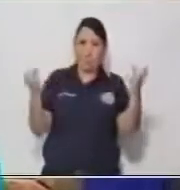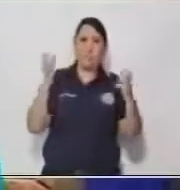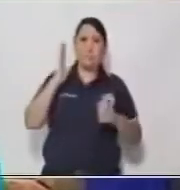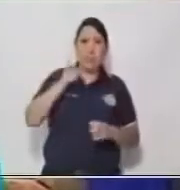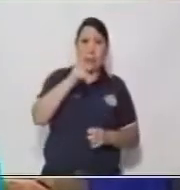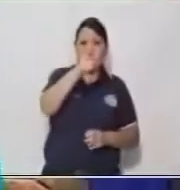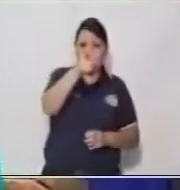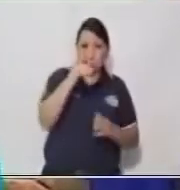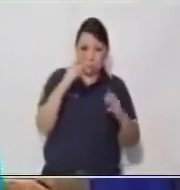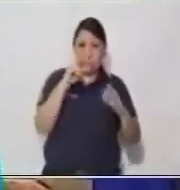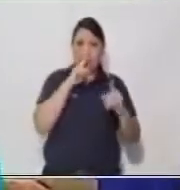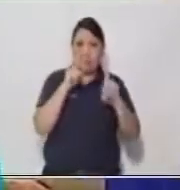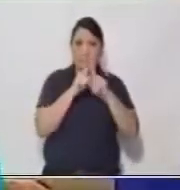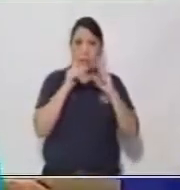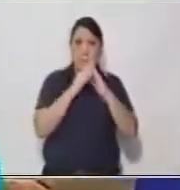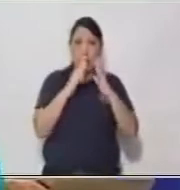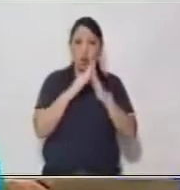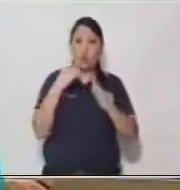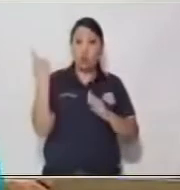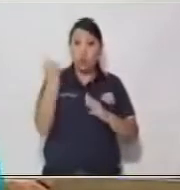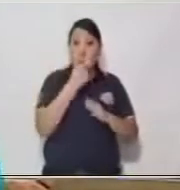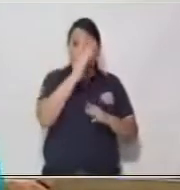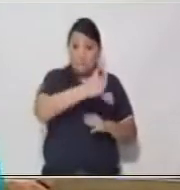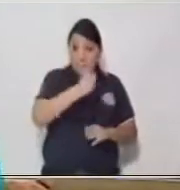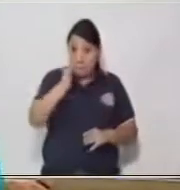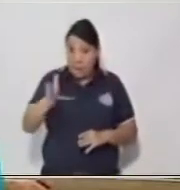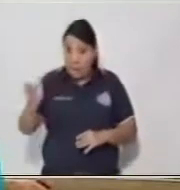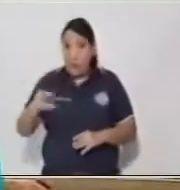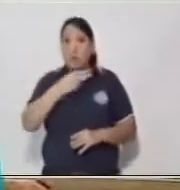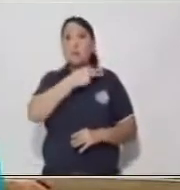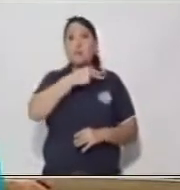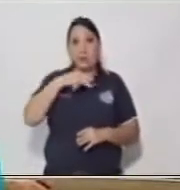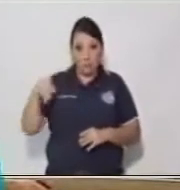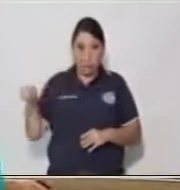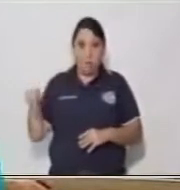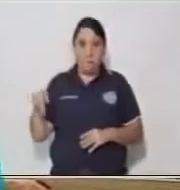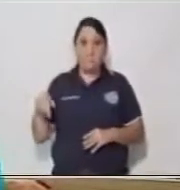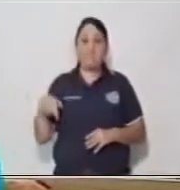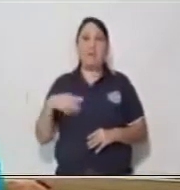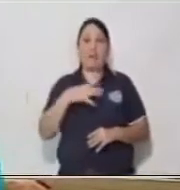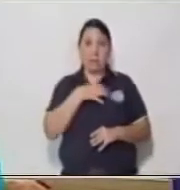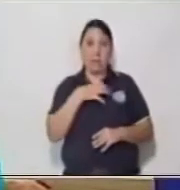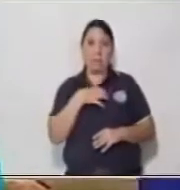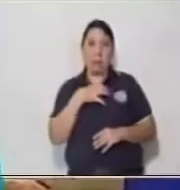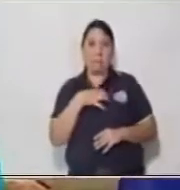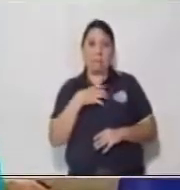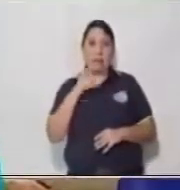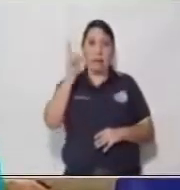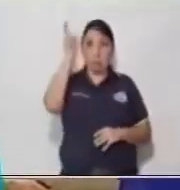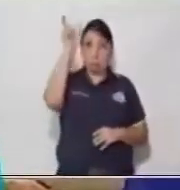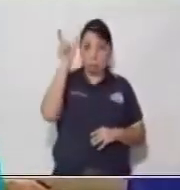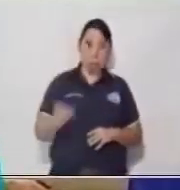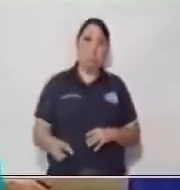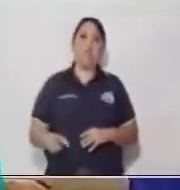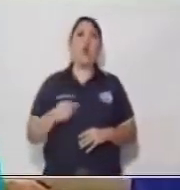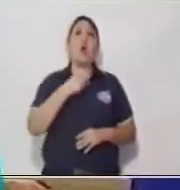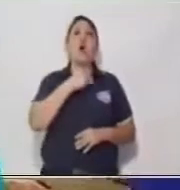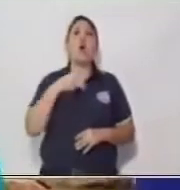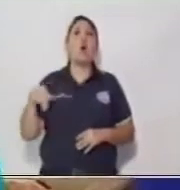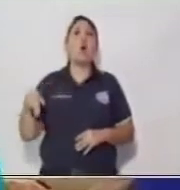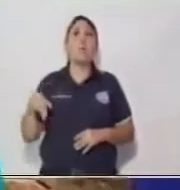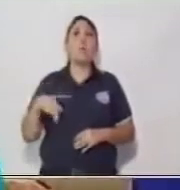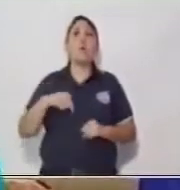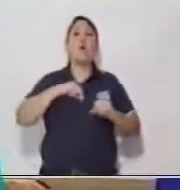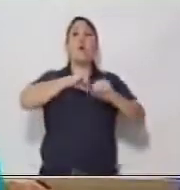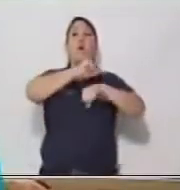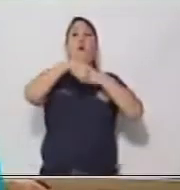perro, tú tienes un perro. Todos los perros son una misma especie. Pero cuando yo